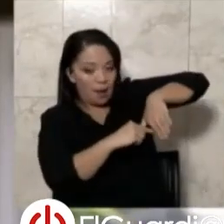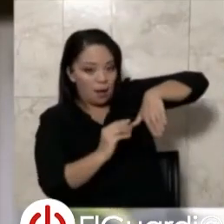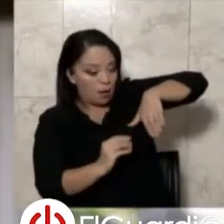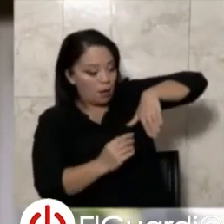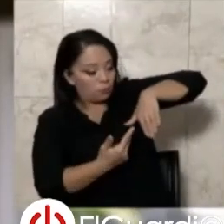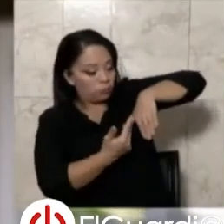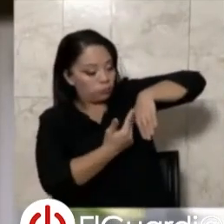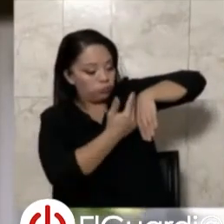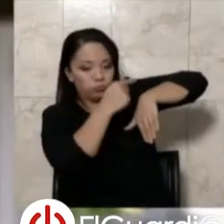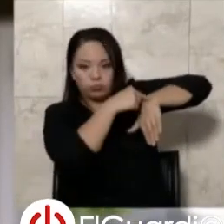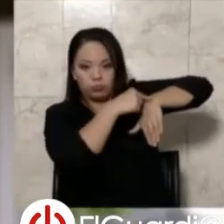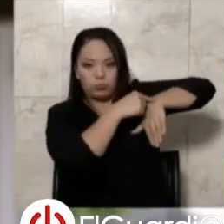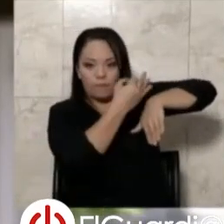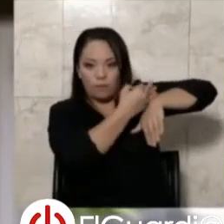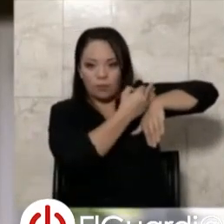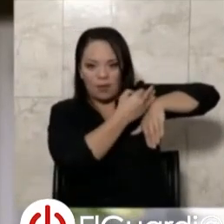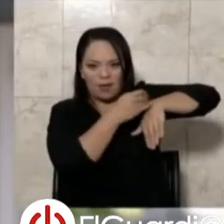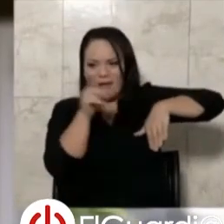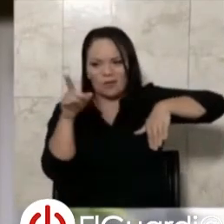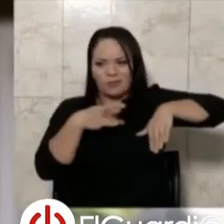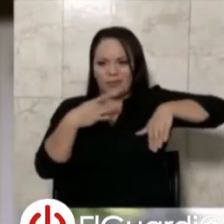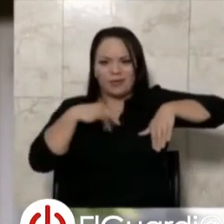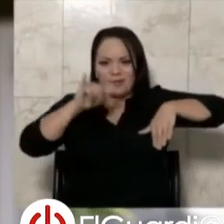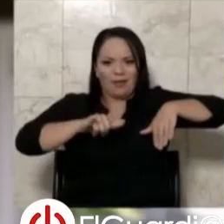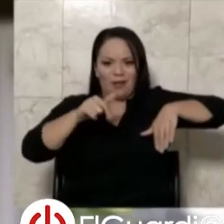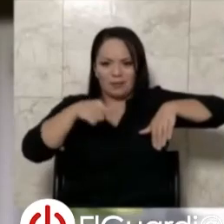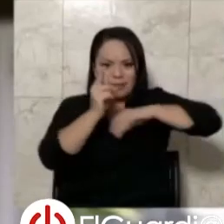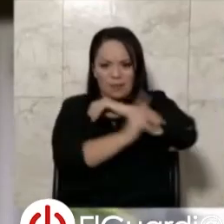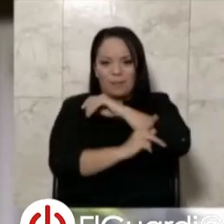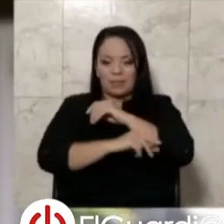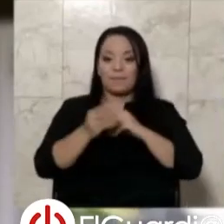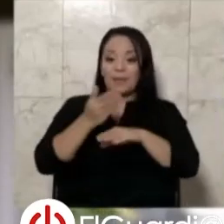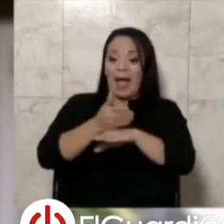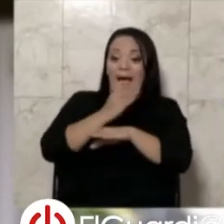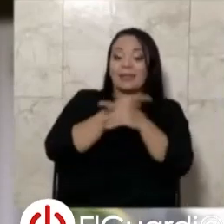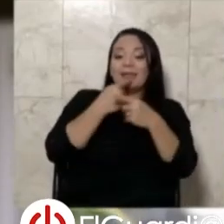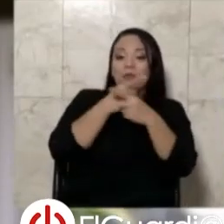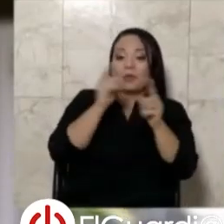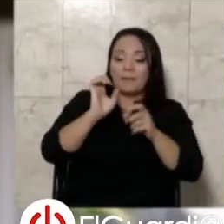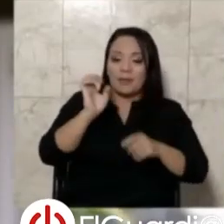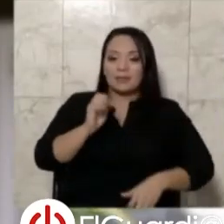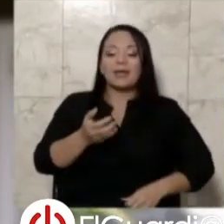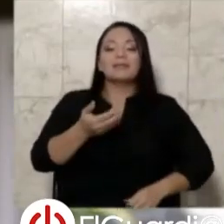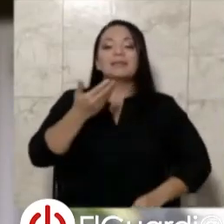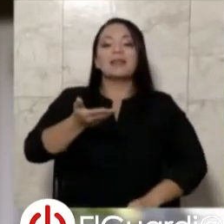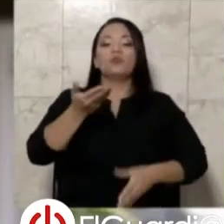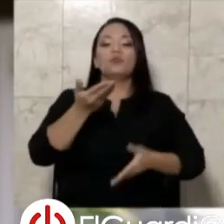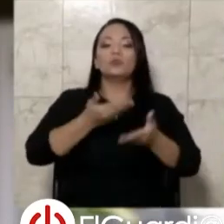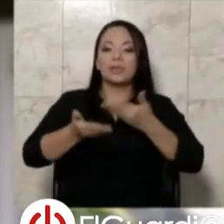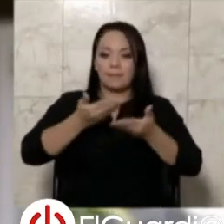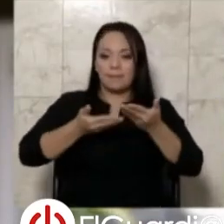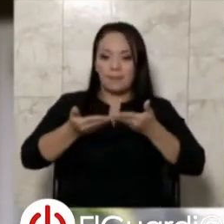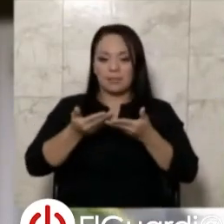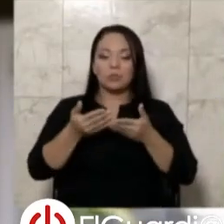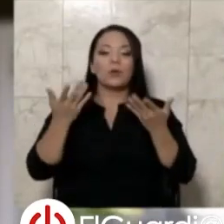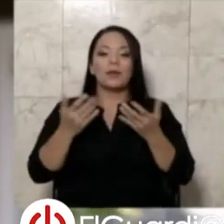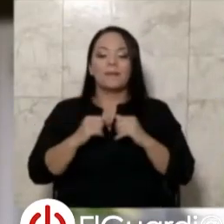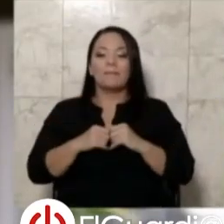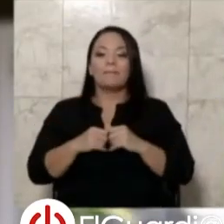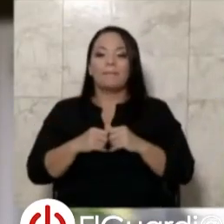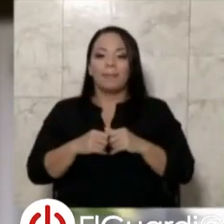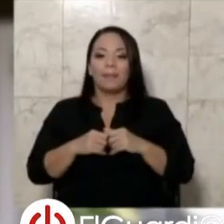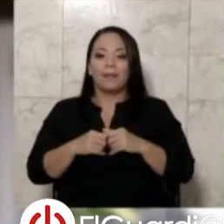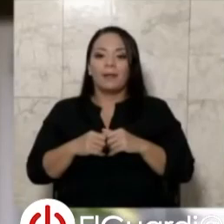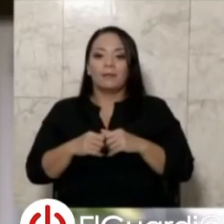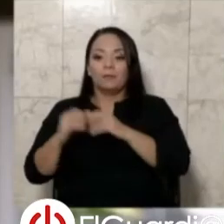quedarse. Antes de la declaratoria de emergencia, se da un servicio en el cual se permite que el operador actual incremente